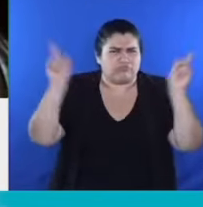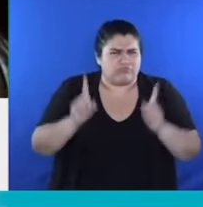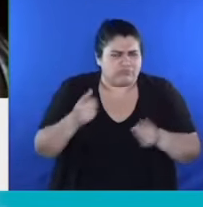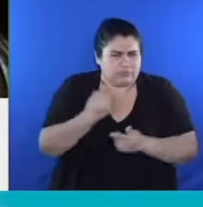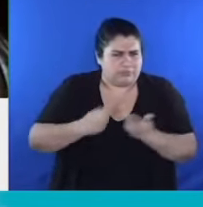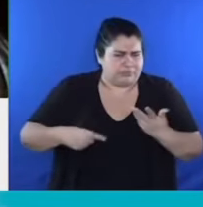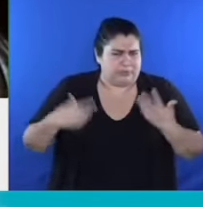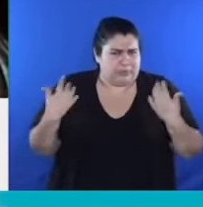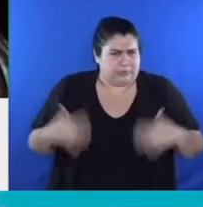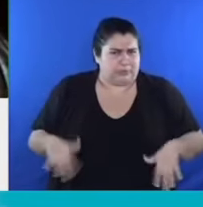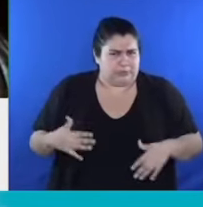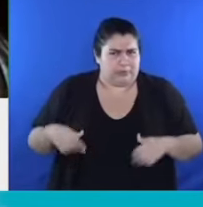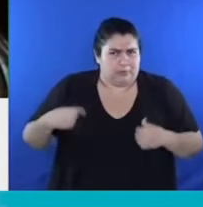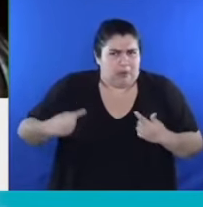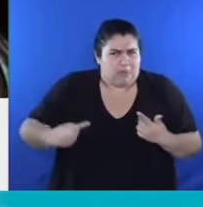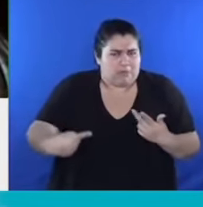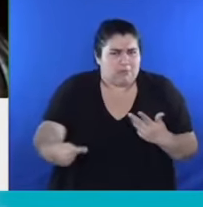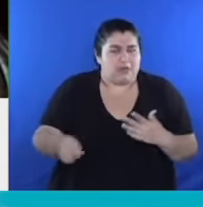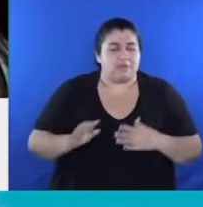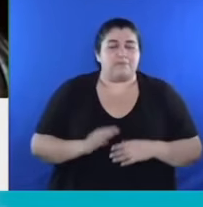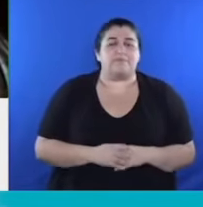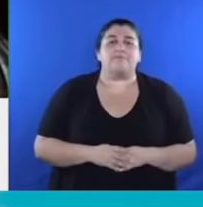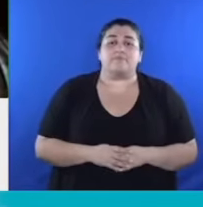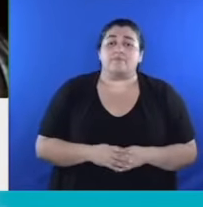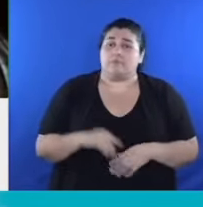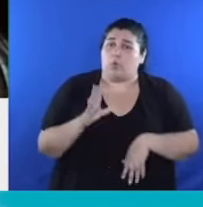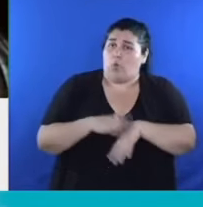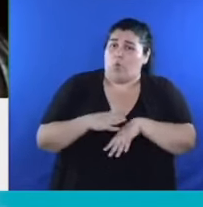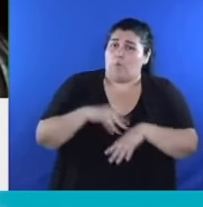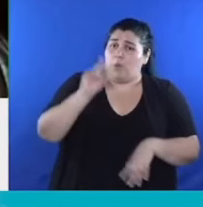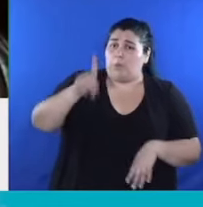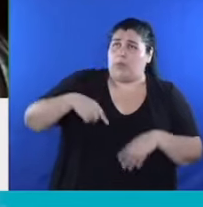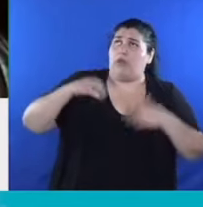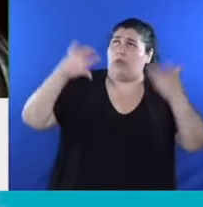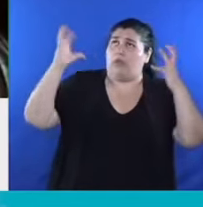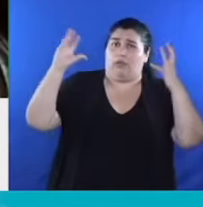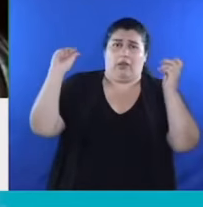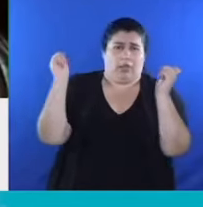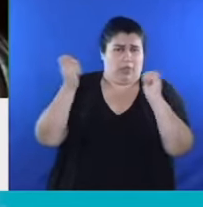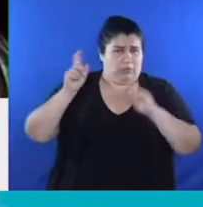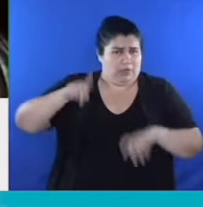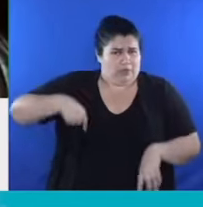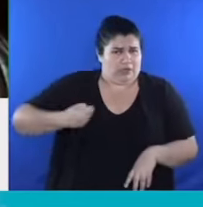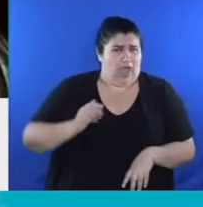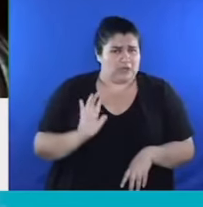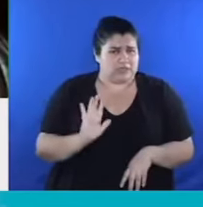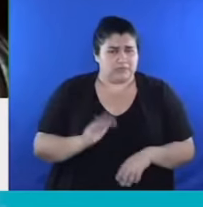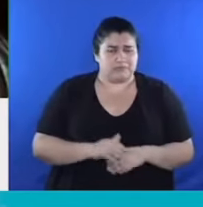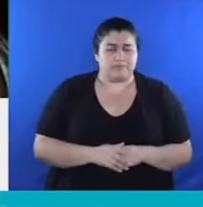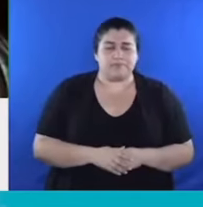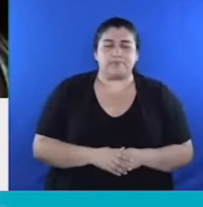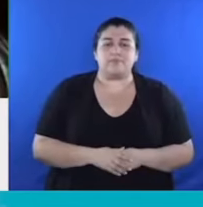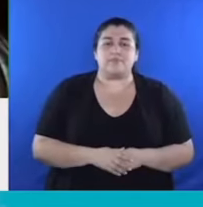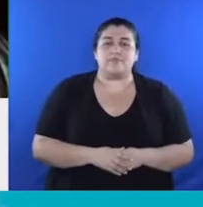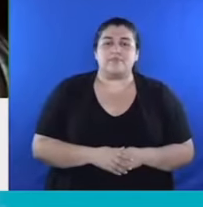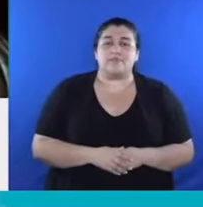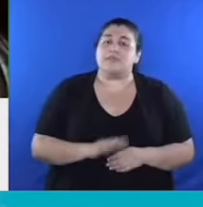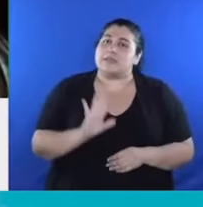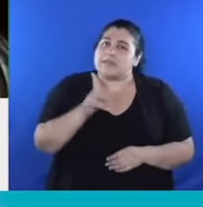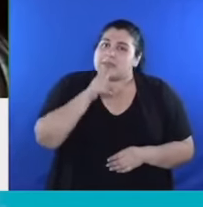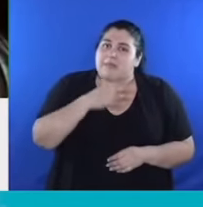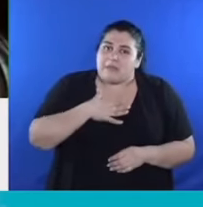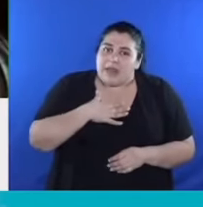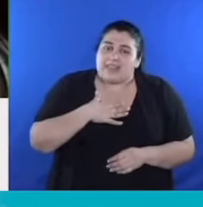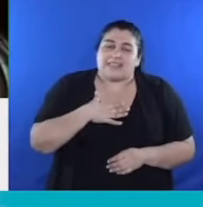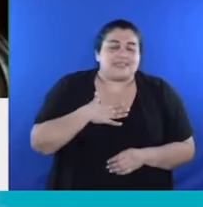producto efectivamente del cambio climático. Por eso me parece,